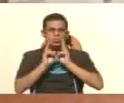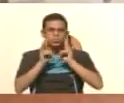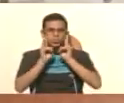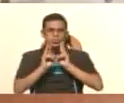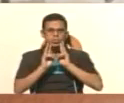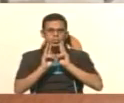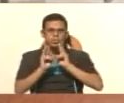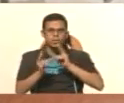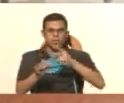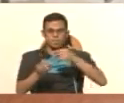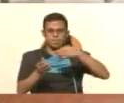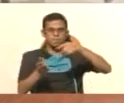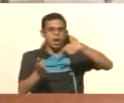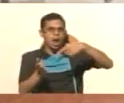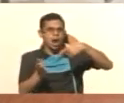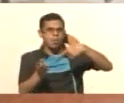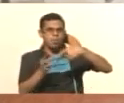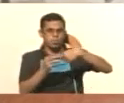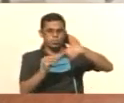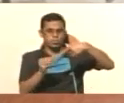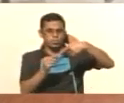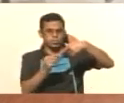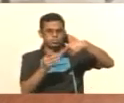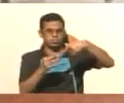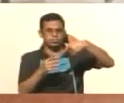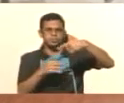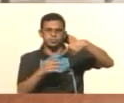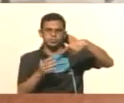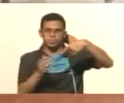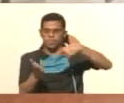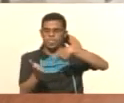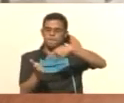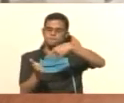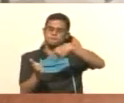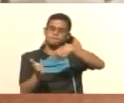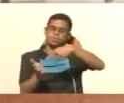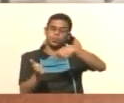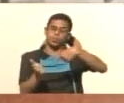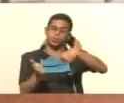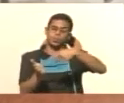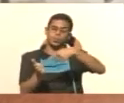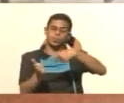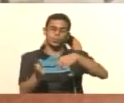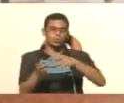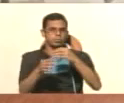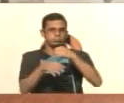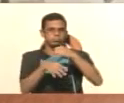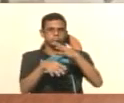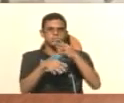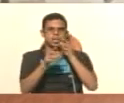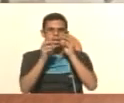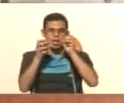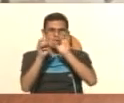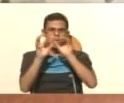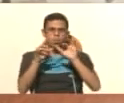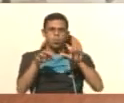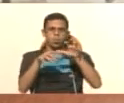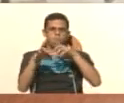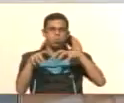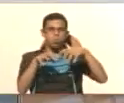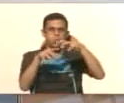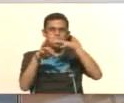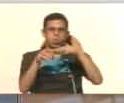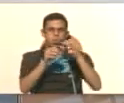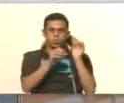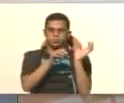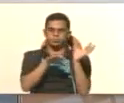con una brocha pequeña podemos hacer la limpieza necesaria sobre esa área. Destacando que, bueno, que